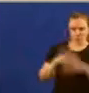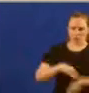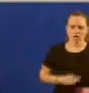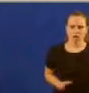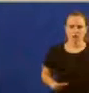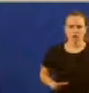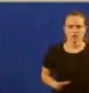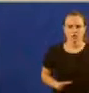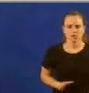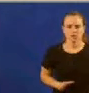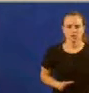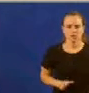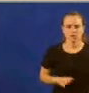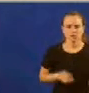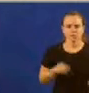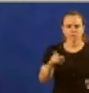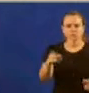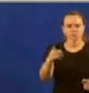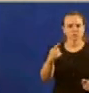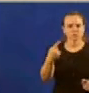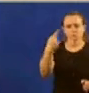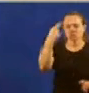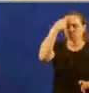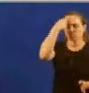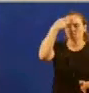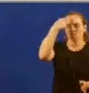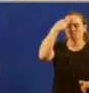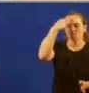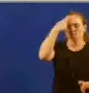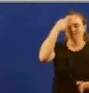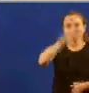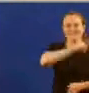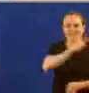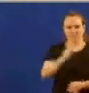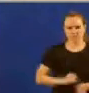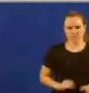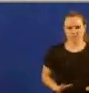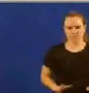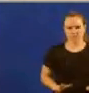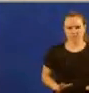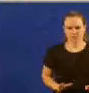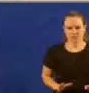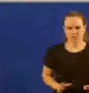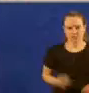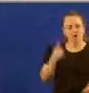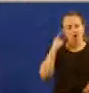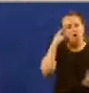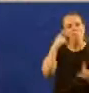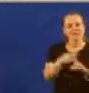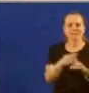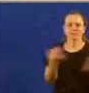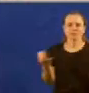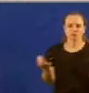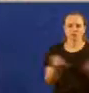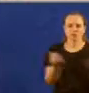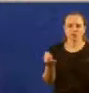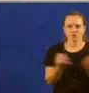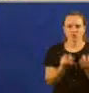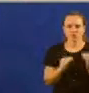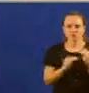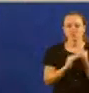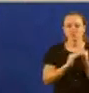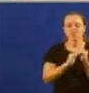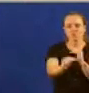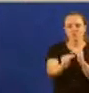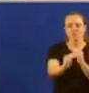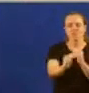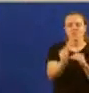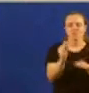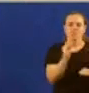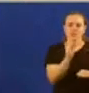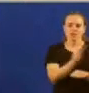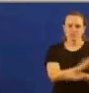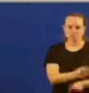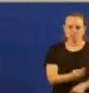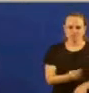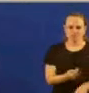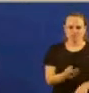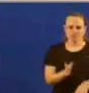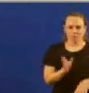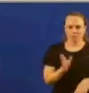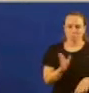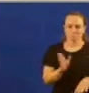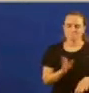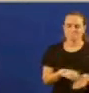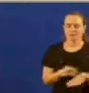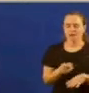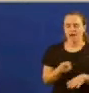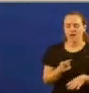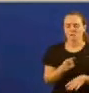Seguen instalados na lógica da crise cun único objetivo, a sostenibilidade financiera que non poñe en risco o seu